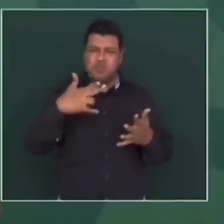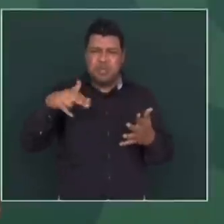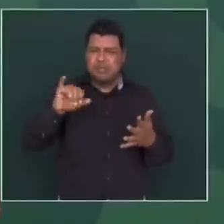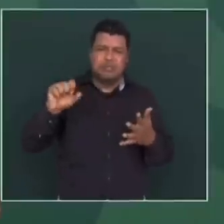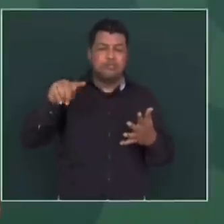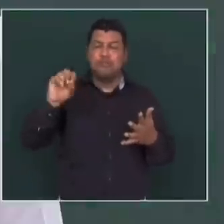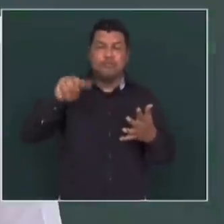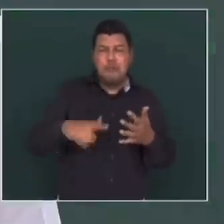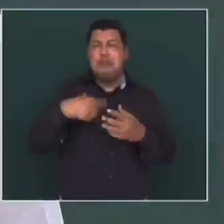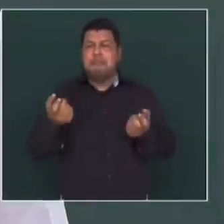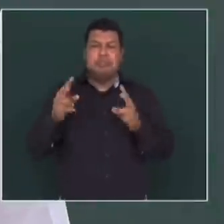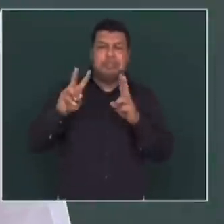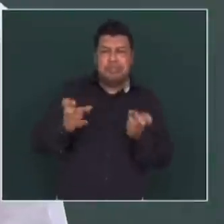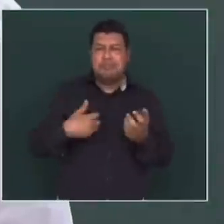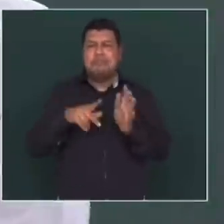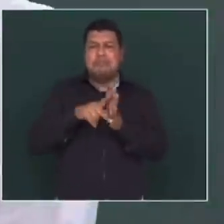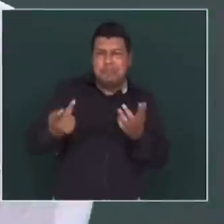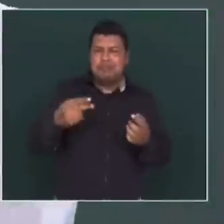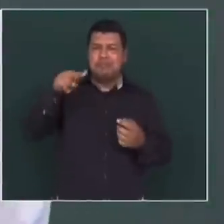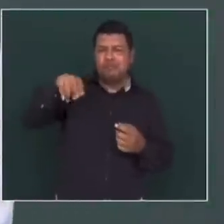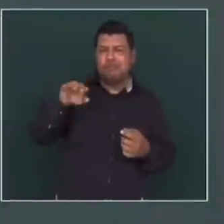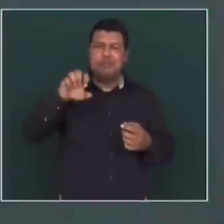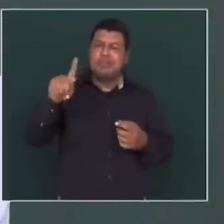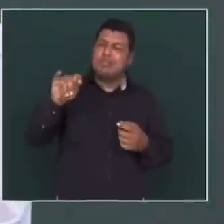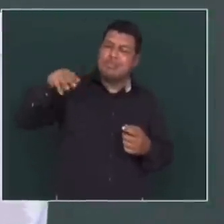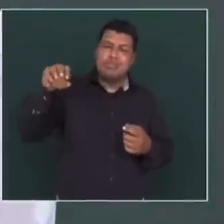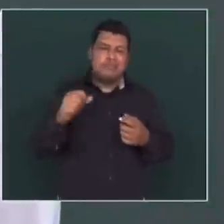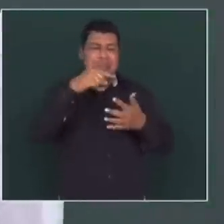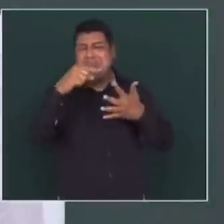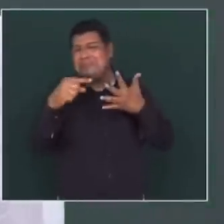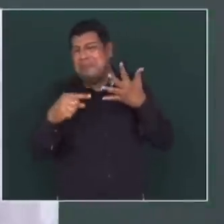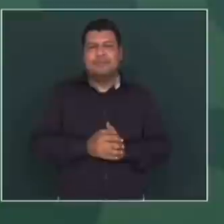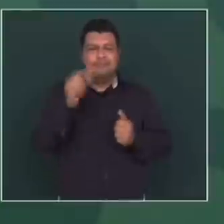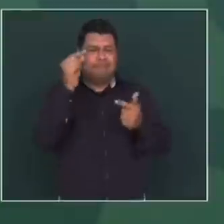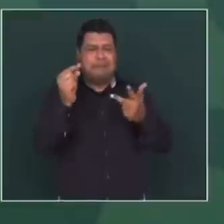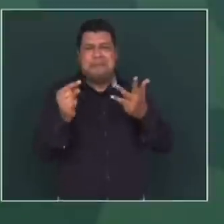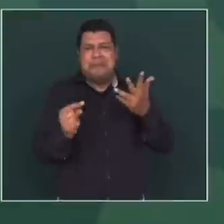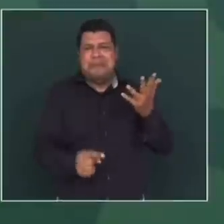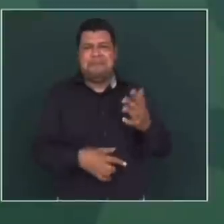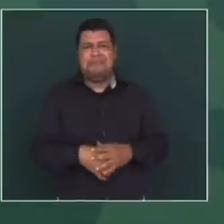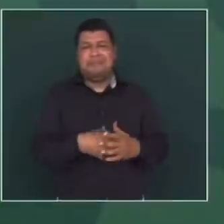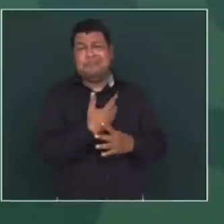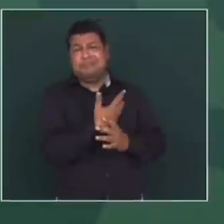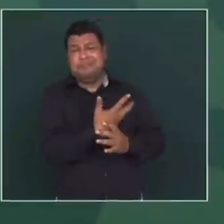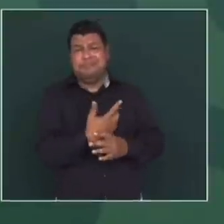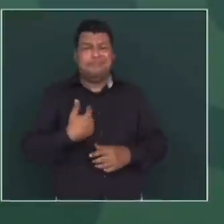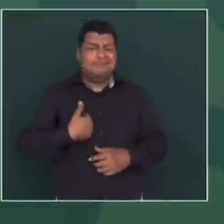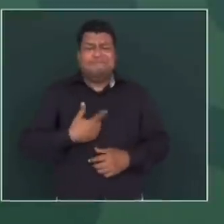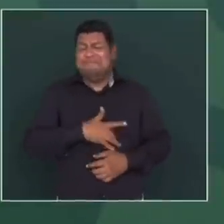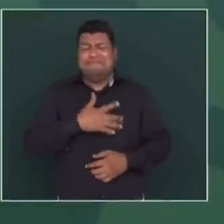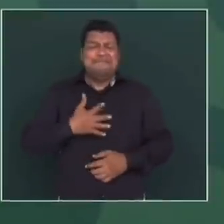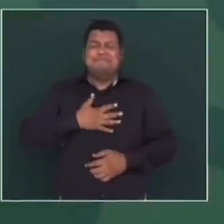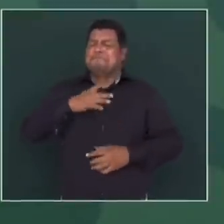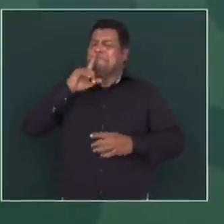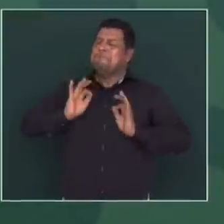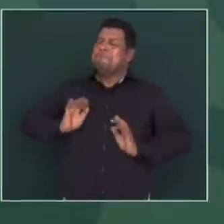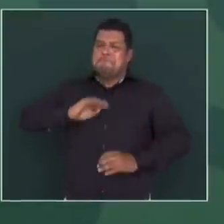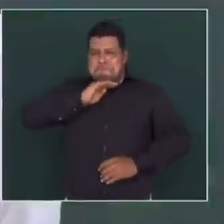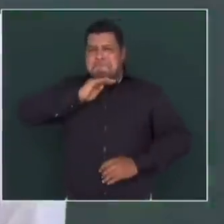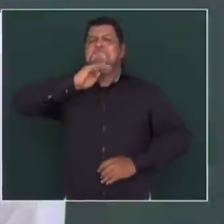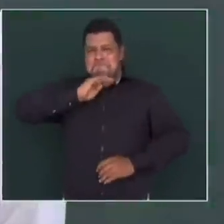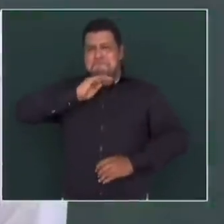Post, o el New York Times, o el Financial Times, o el Wall Journal, ya ni hablemos del Reforma. Y de orgullo me llena de satisfacción